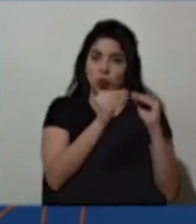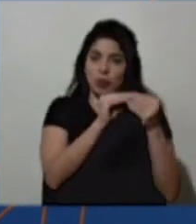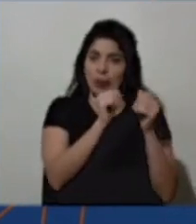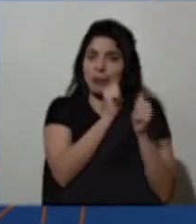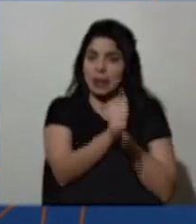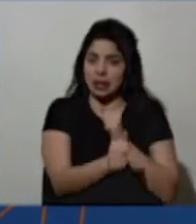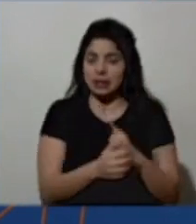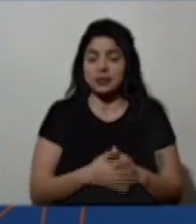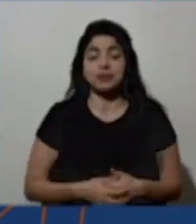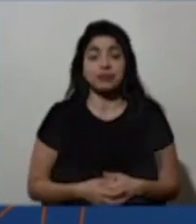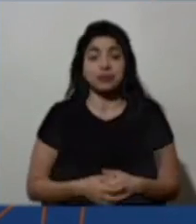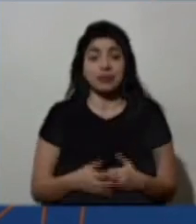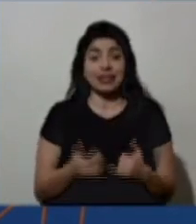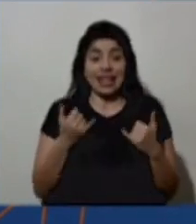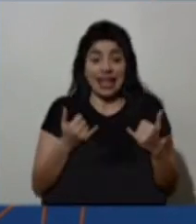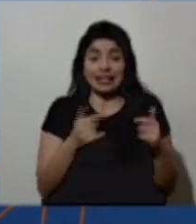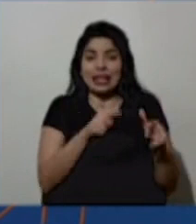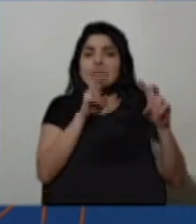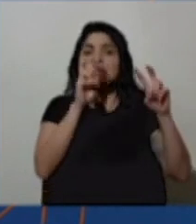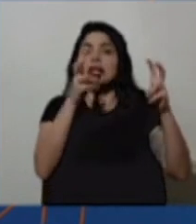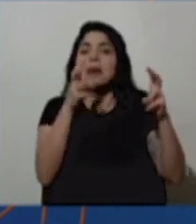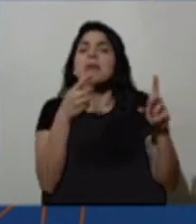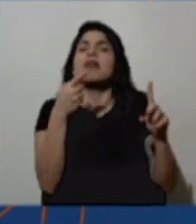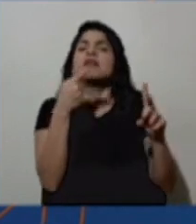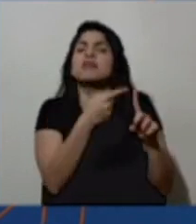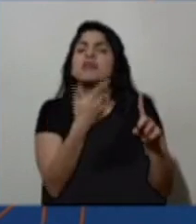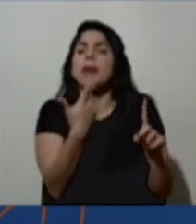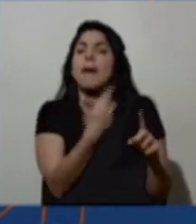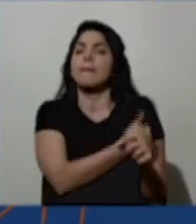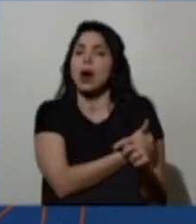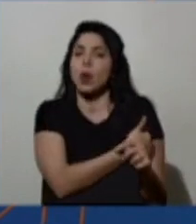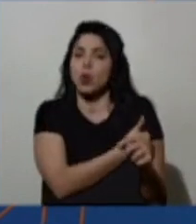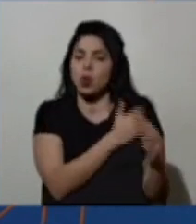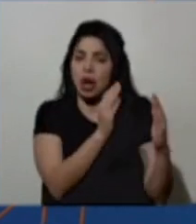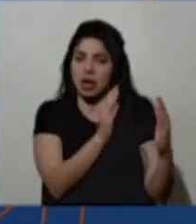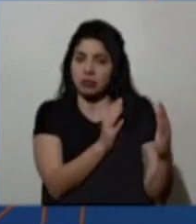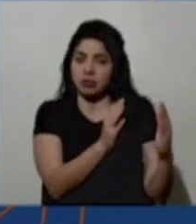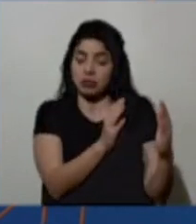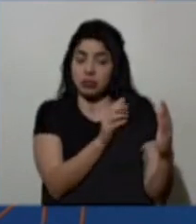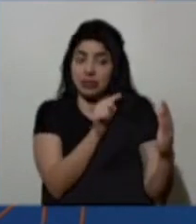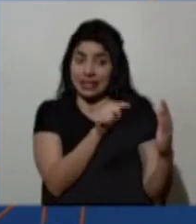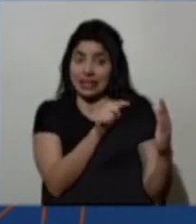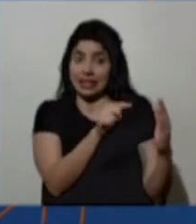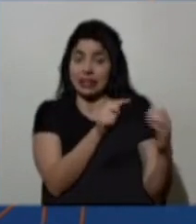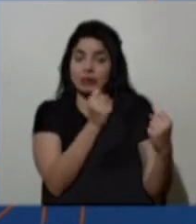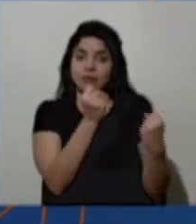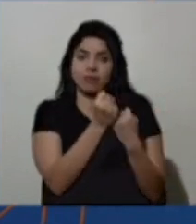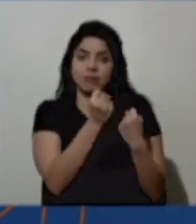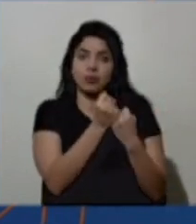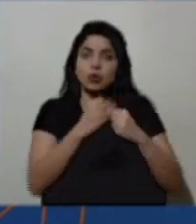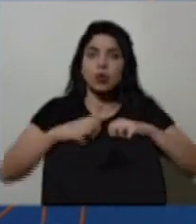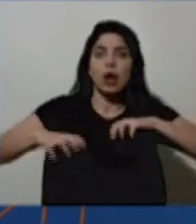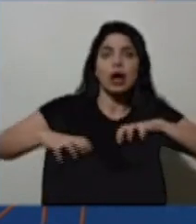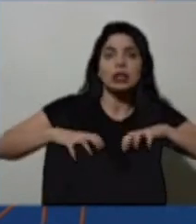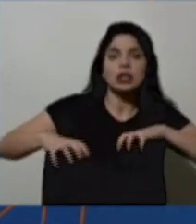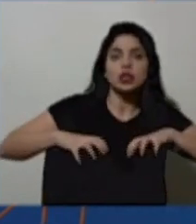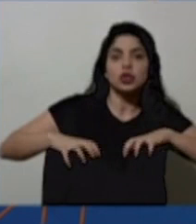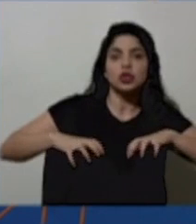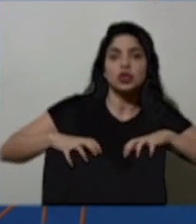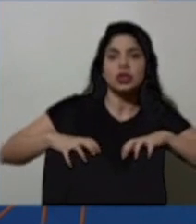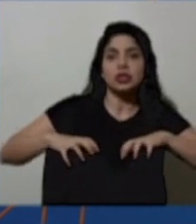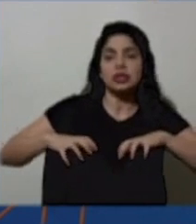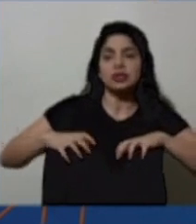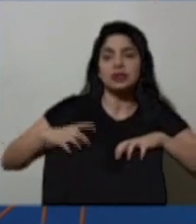Esta es la parte de vacunación. El complemento de las acciones frente al